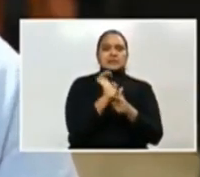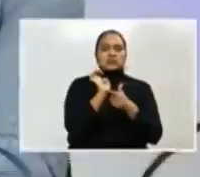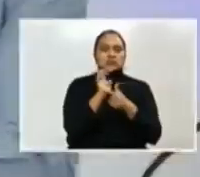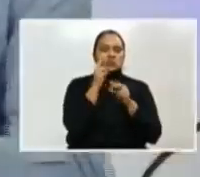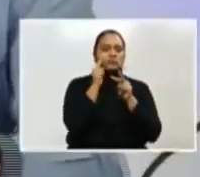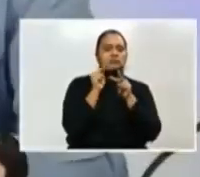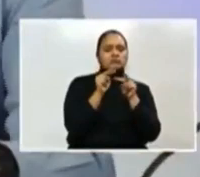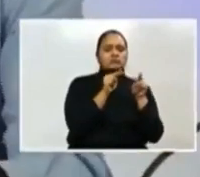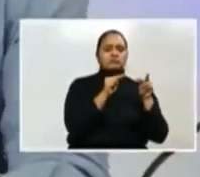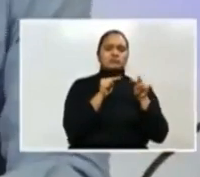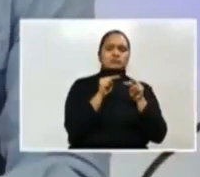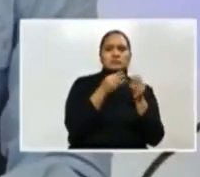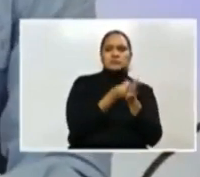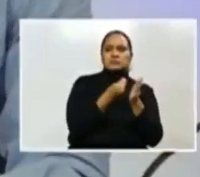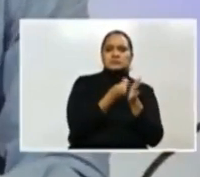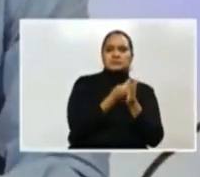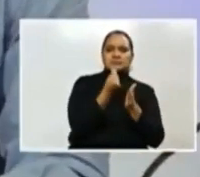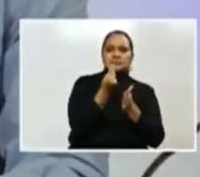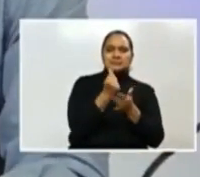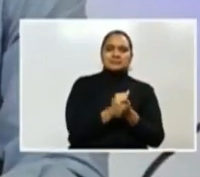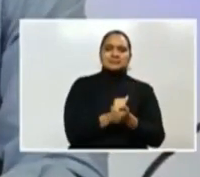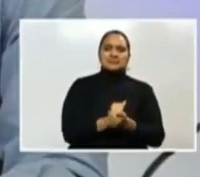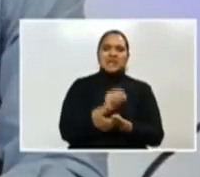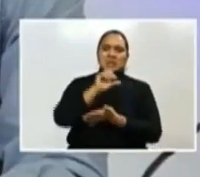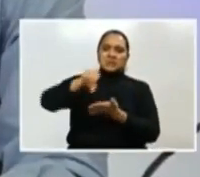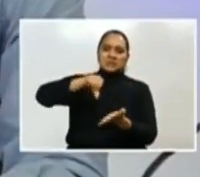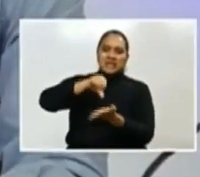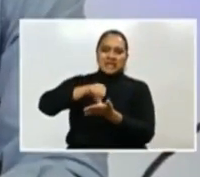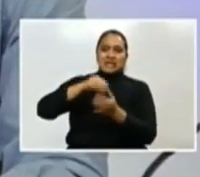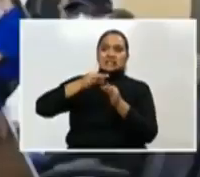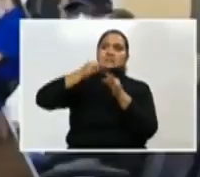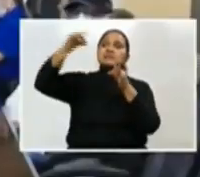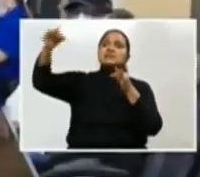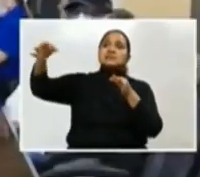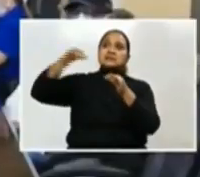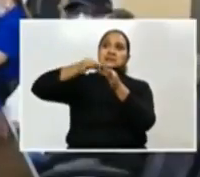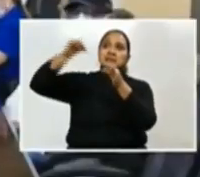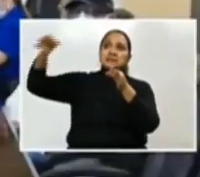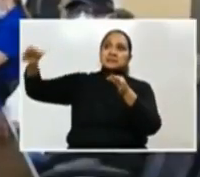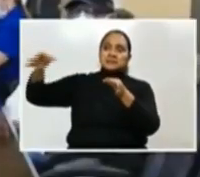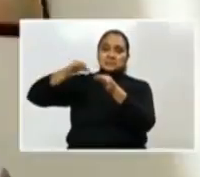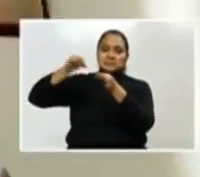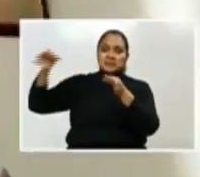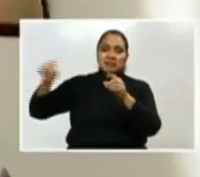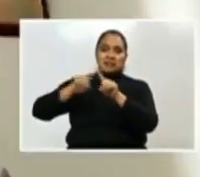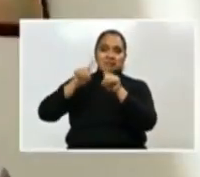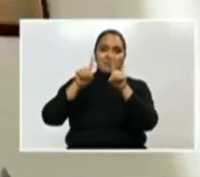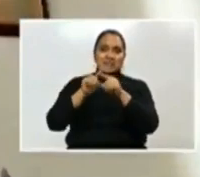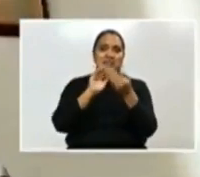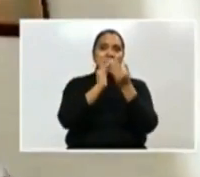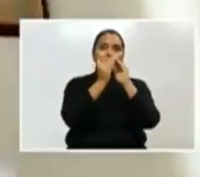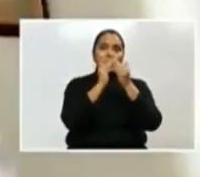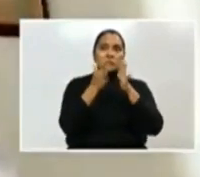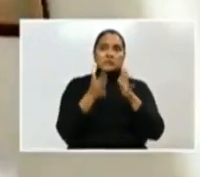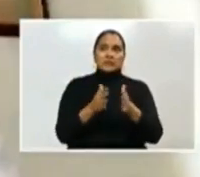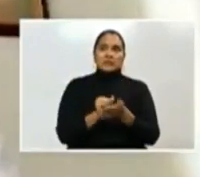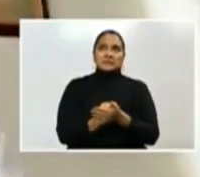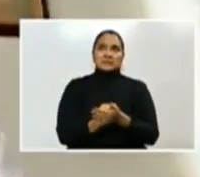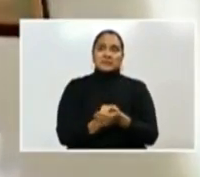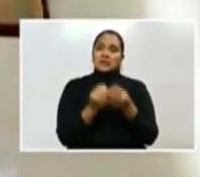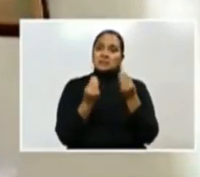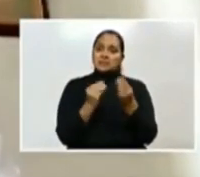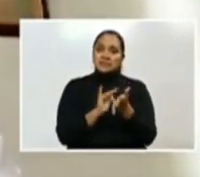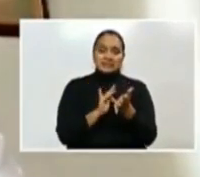vigilando. Muy bien, a los compañeros alcaldes que están allá a la distancia, bienvenido, presidente Cano. Sí, muchas gracias,